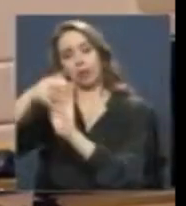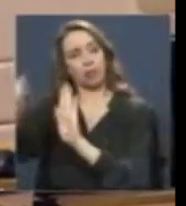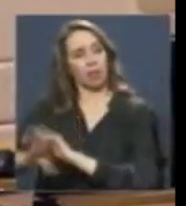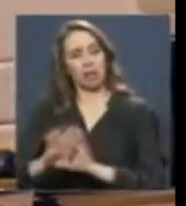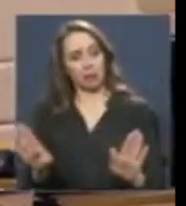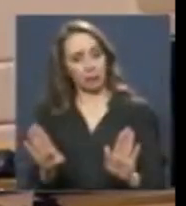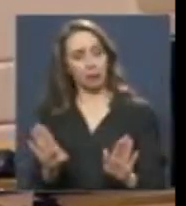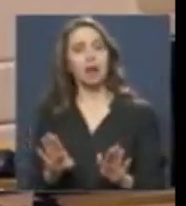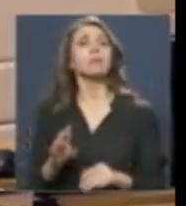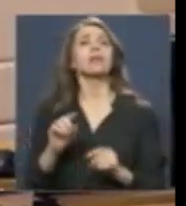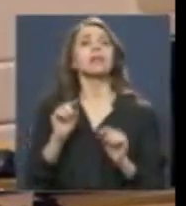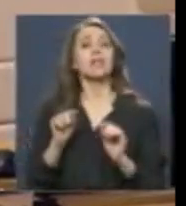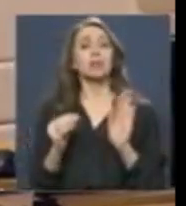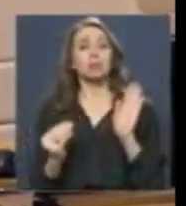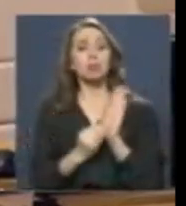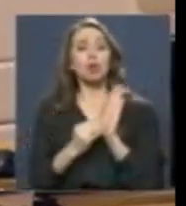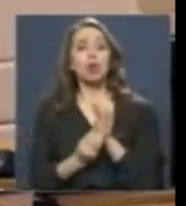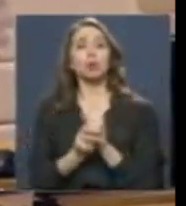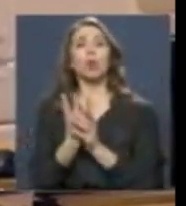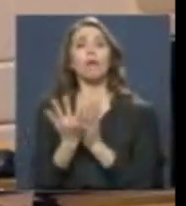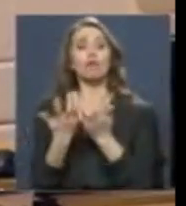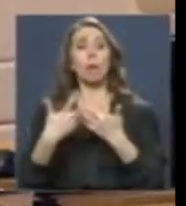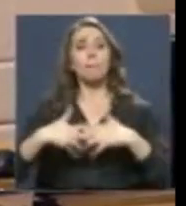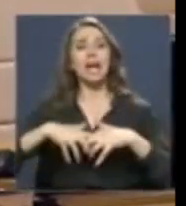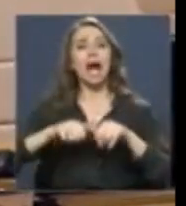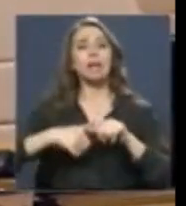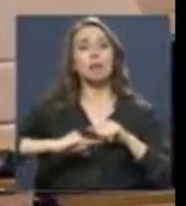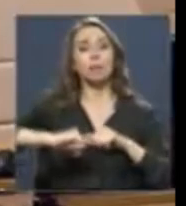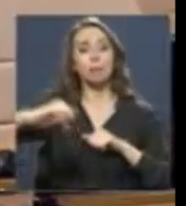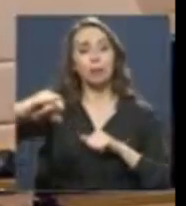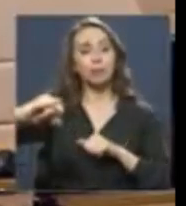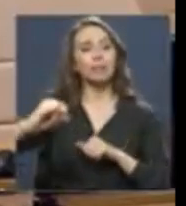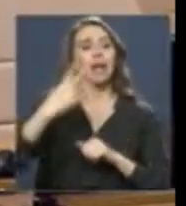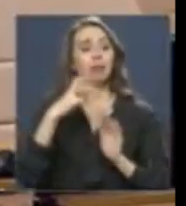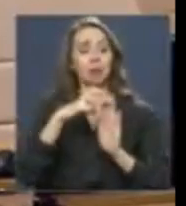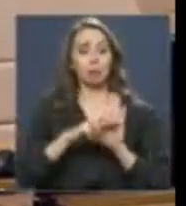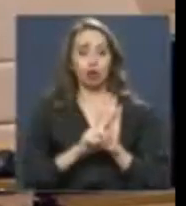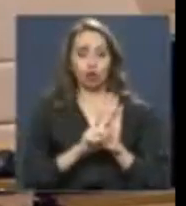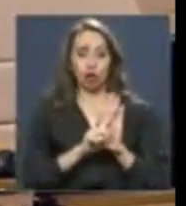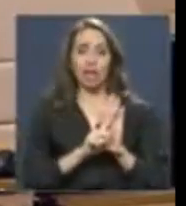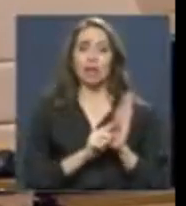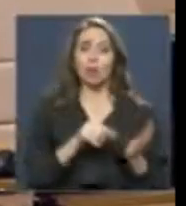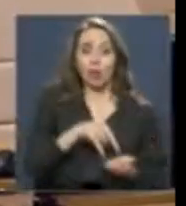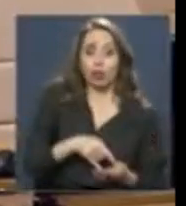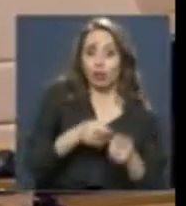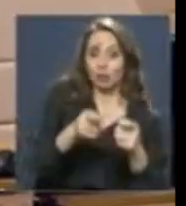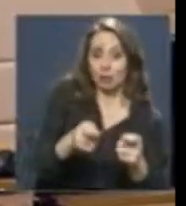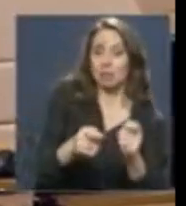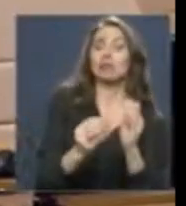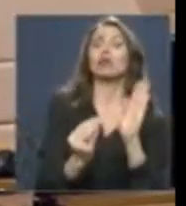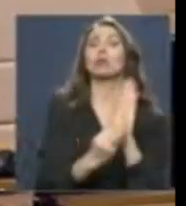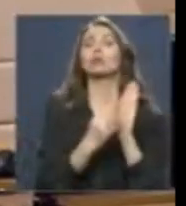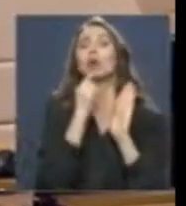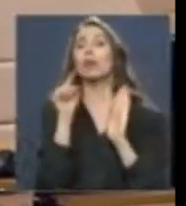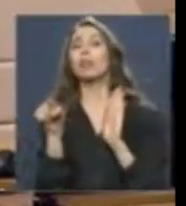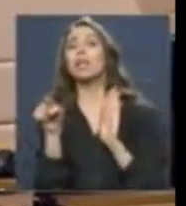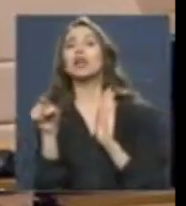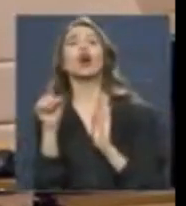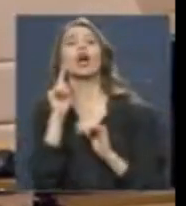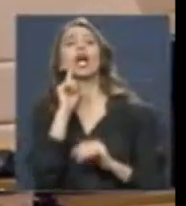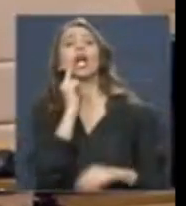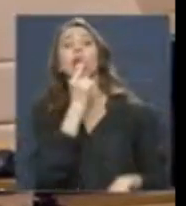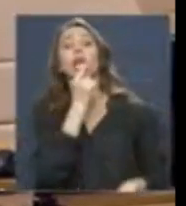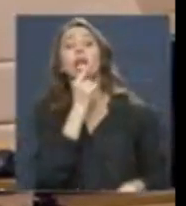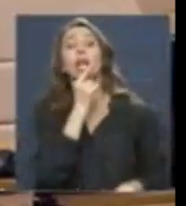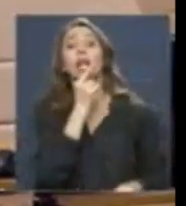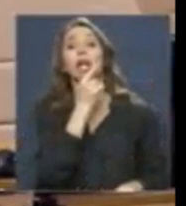permanente en que al principio el proyecto lo radicaba, más que nada en la iniciativa